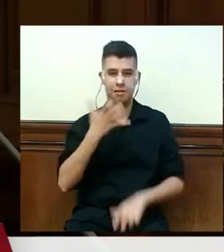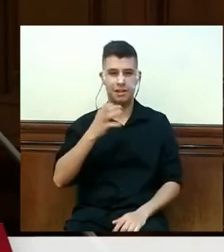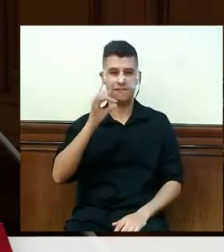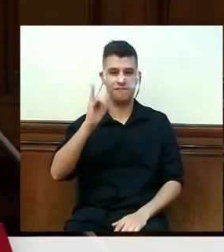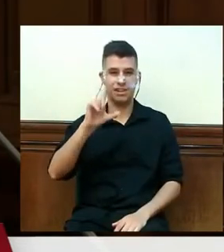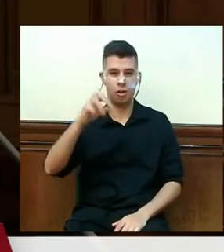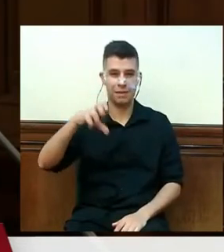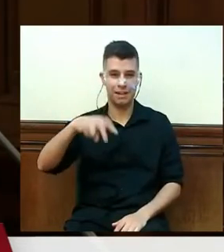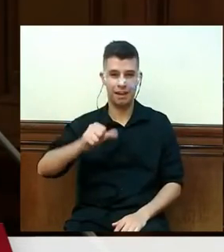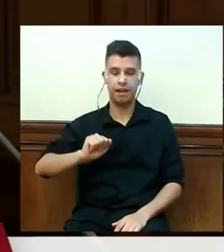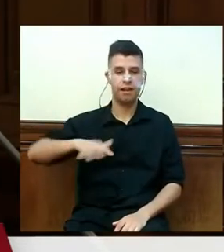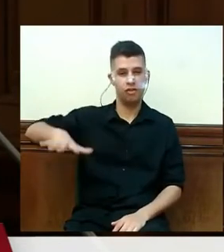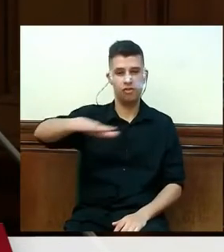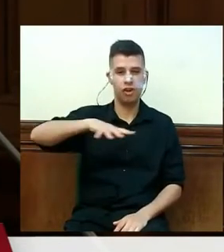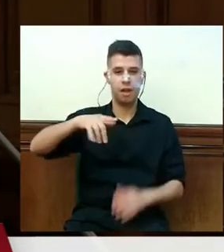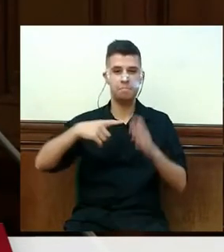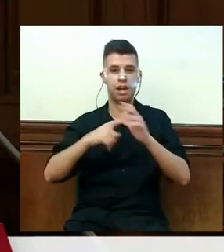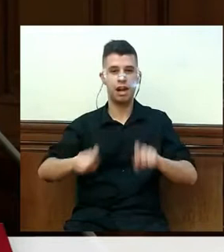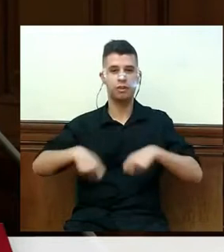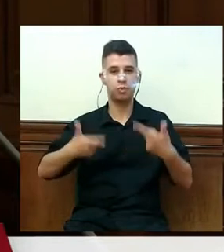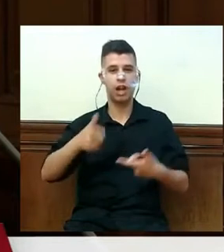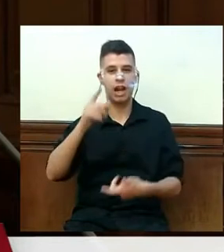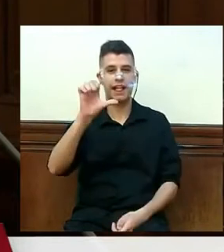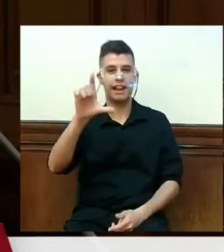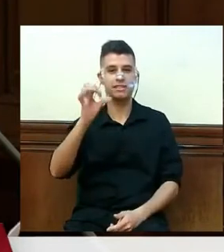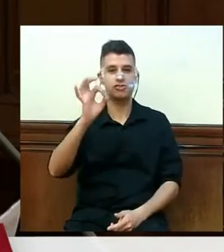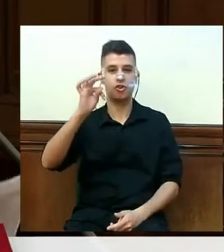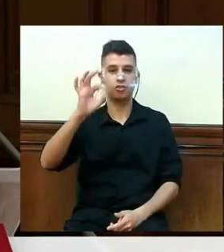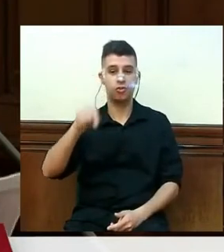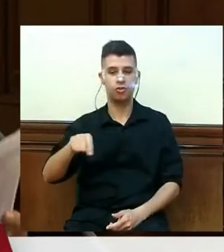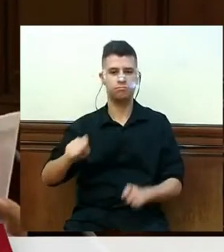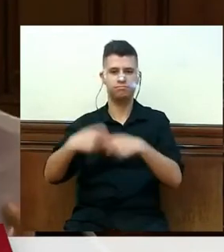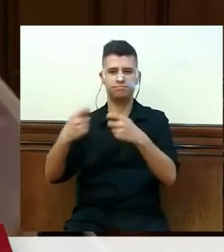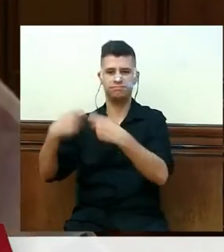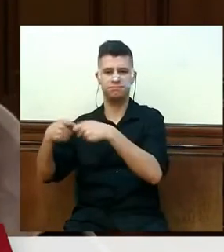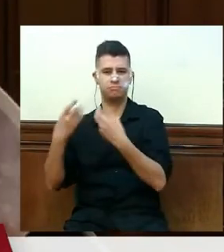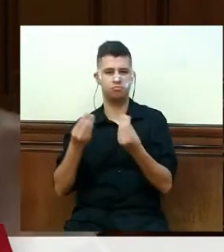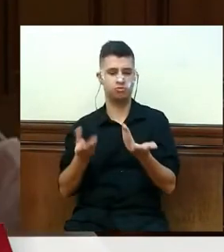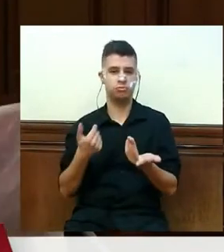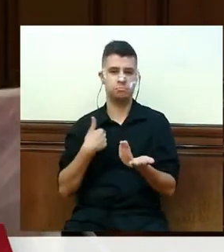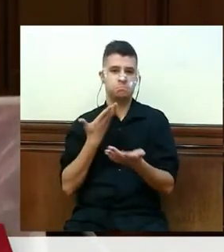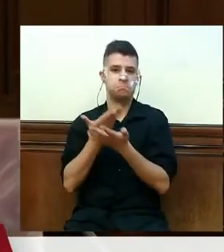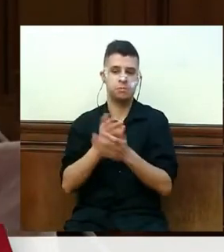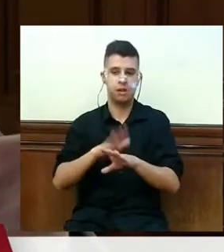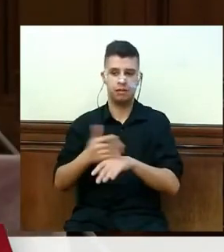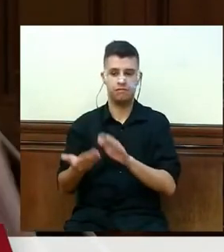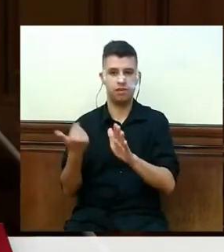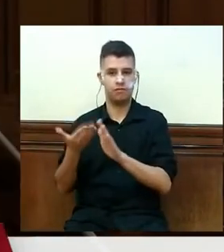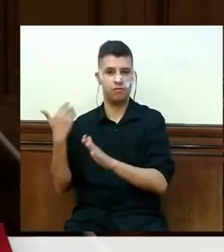la borrasca Filomena en el Parque Natural del Soto. Les he traído unas fotos de este fin de semana